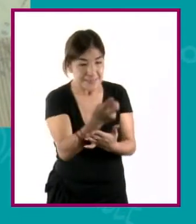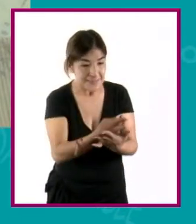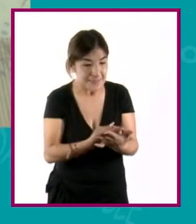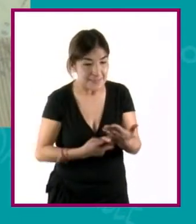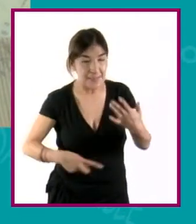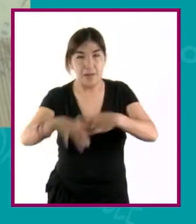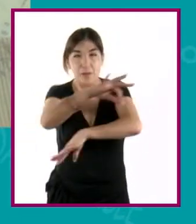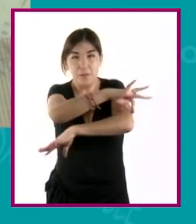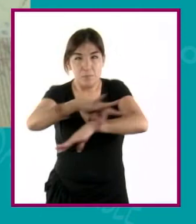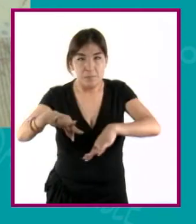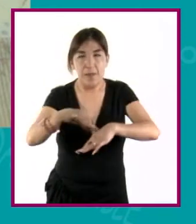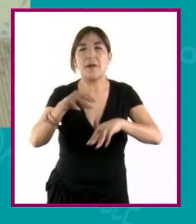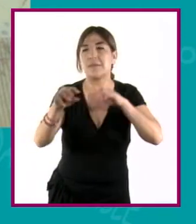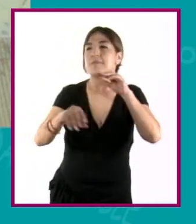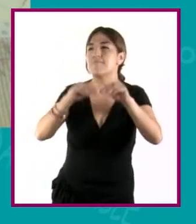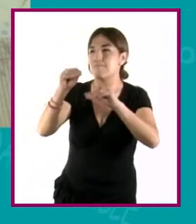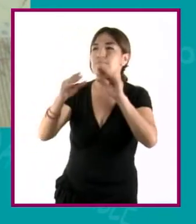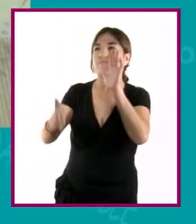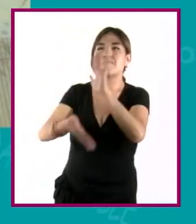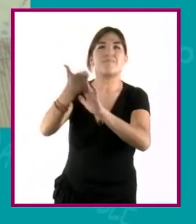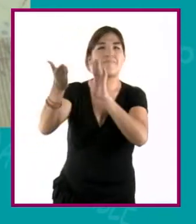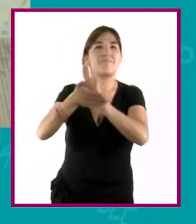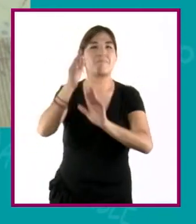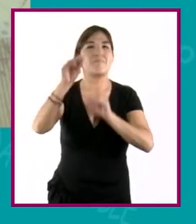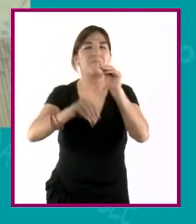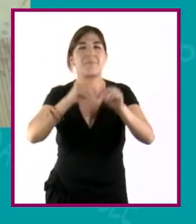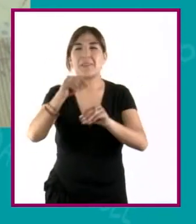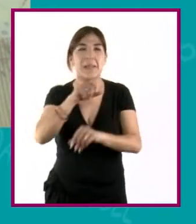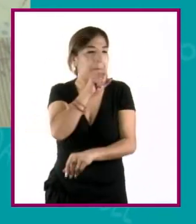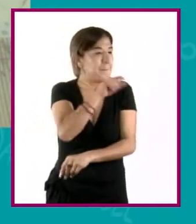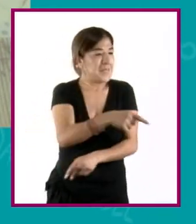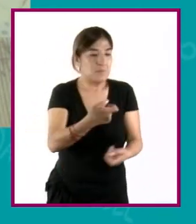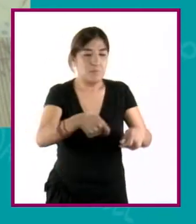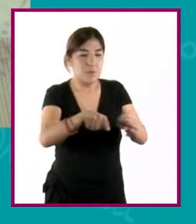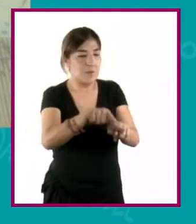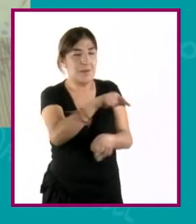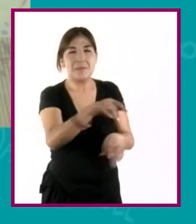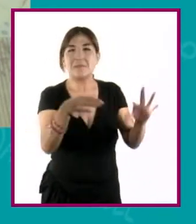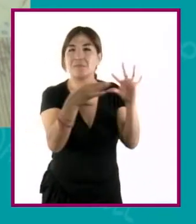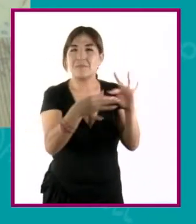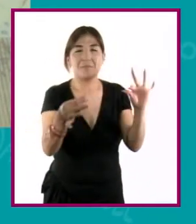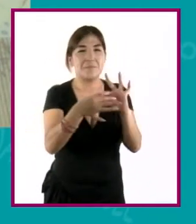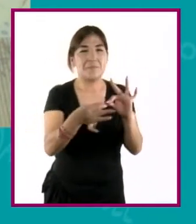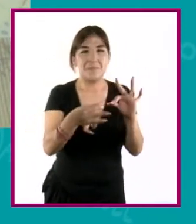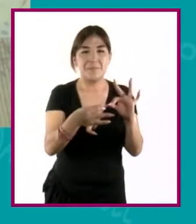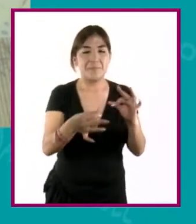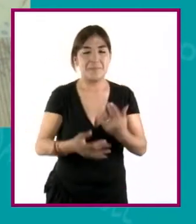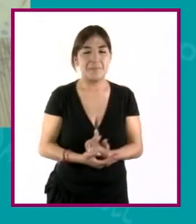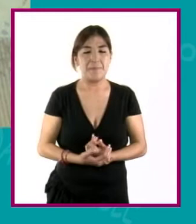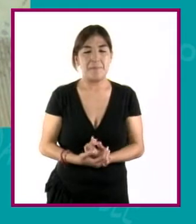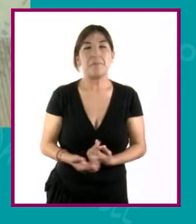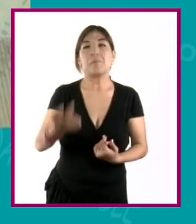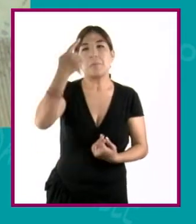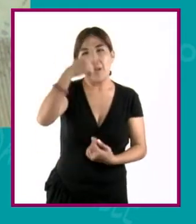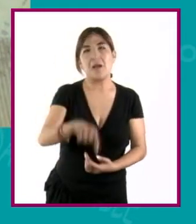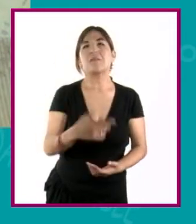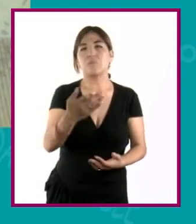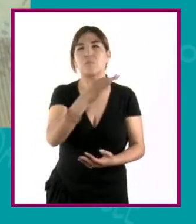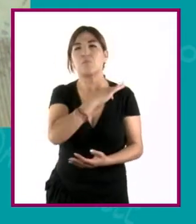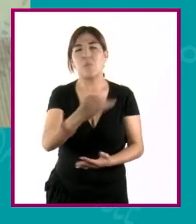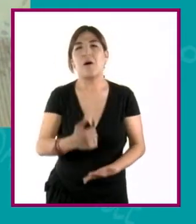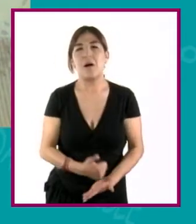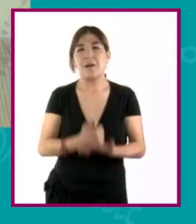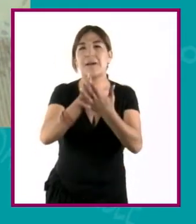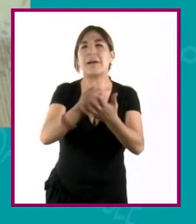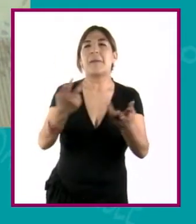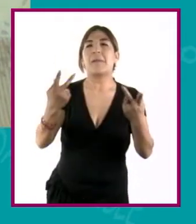ejecutarlo tal y como está en esa instrucción que de alguna manera permite facilitar esas comunicaciones entre